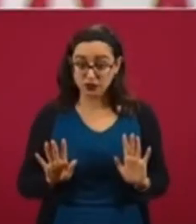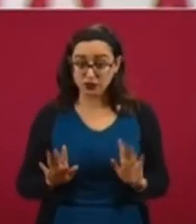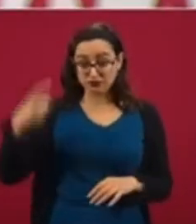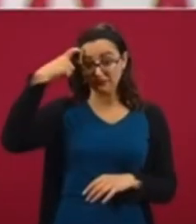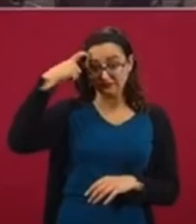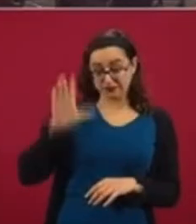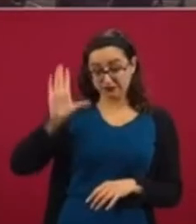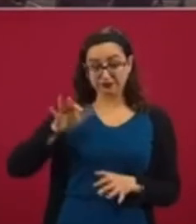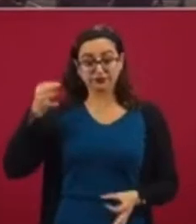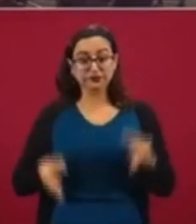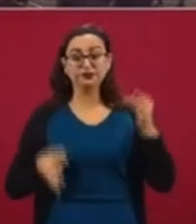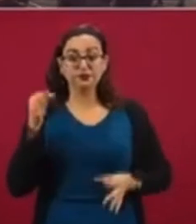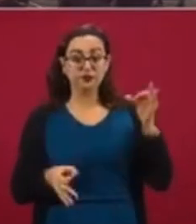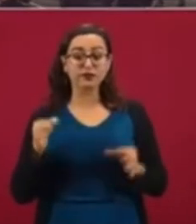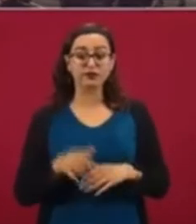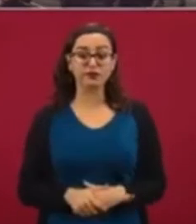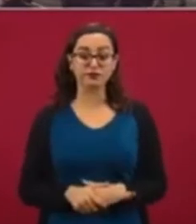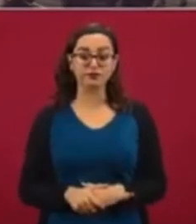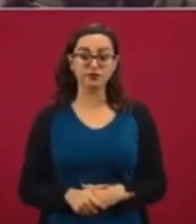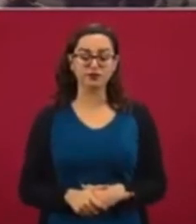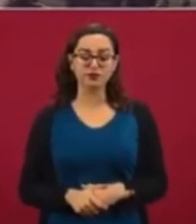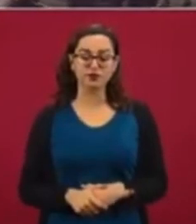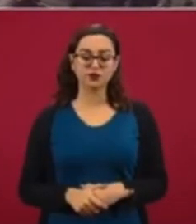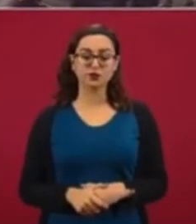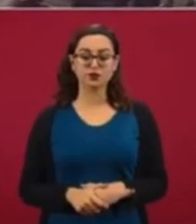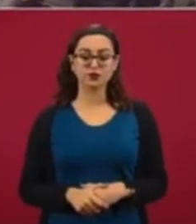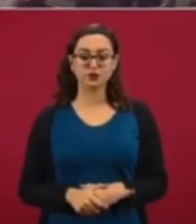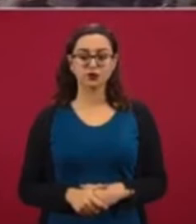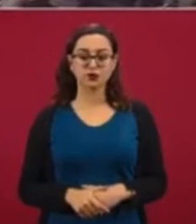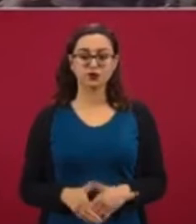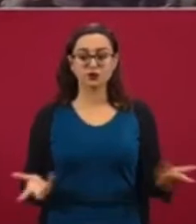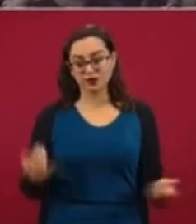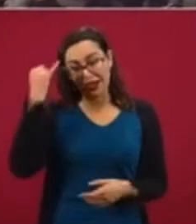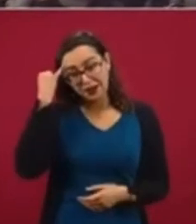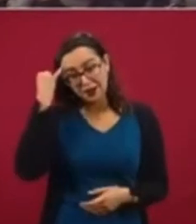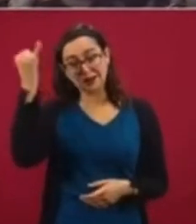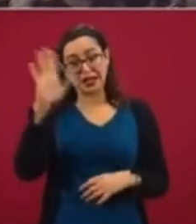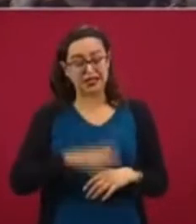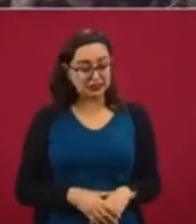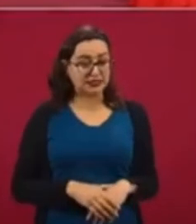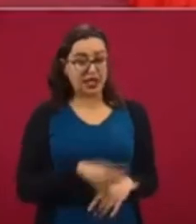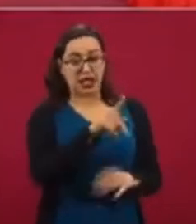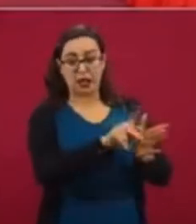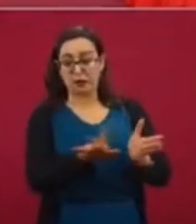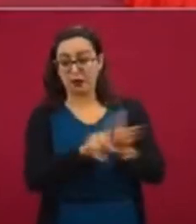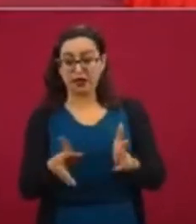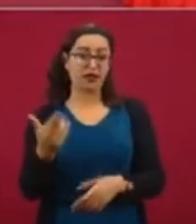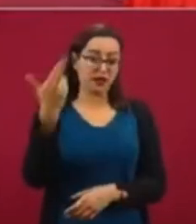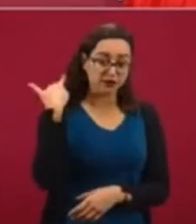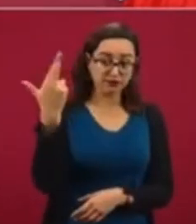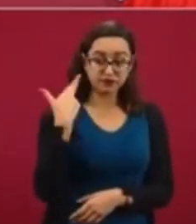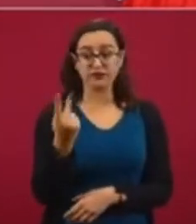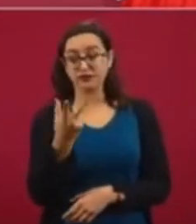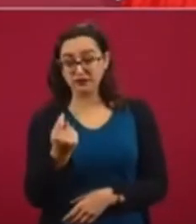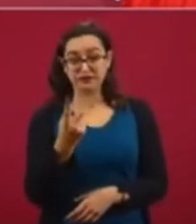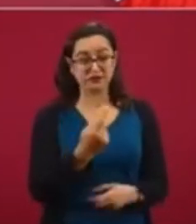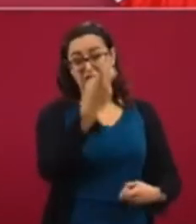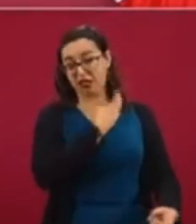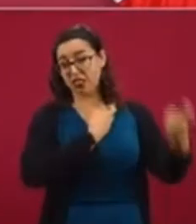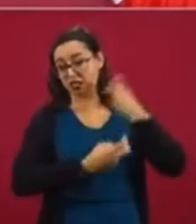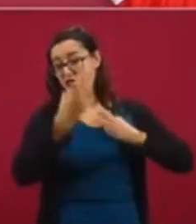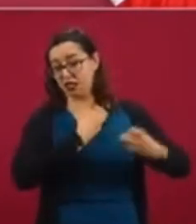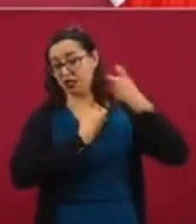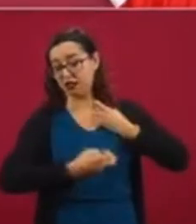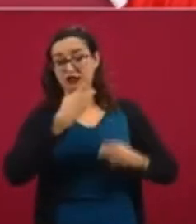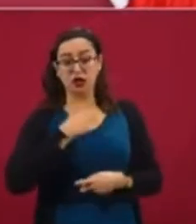si yo me guiara por lo que dicen de mí en los periódicos, en los programas de radio, en la televisión, o lo que